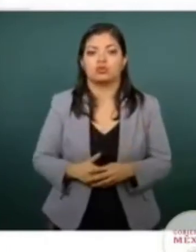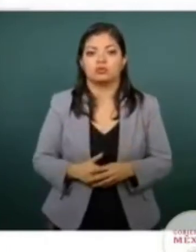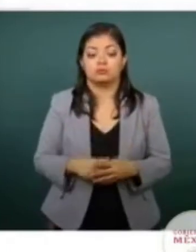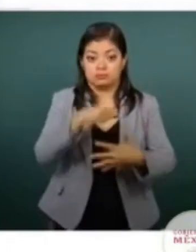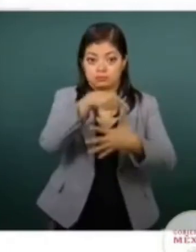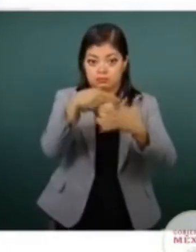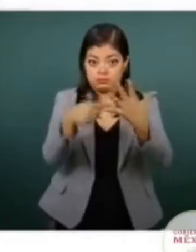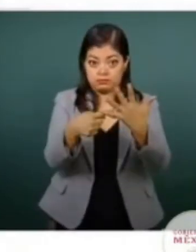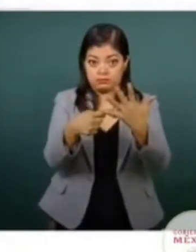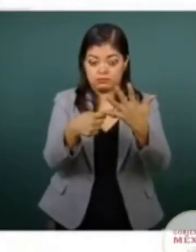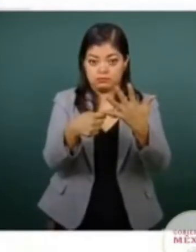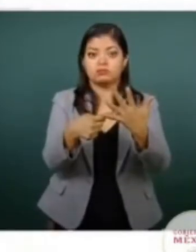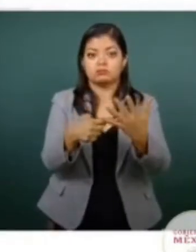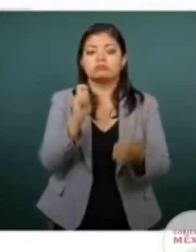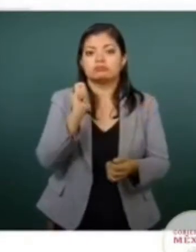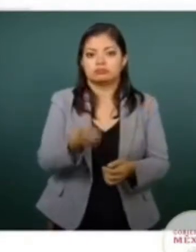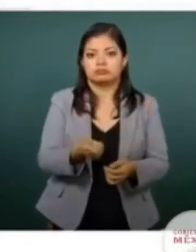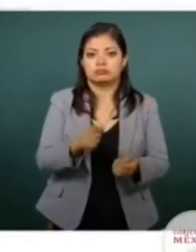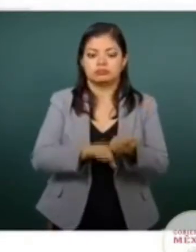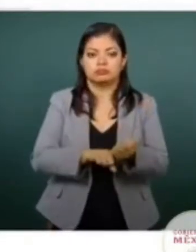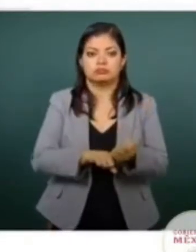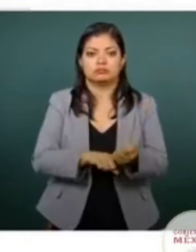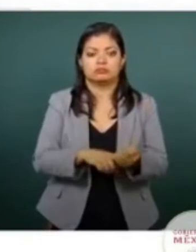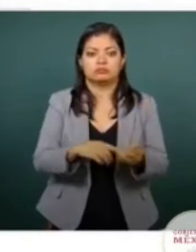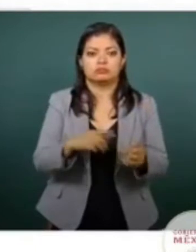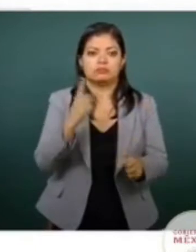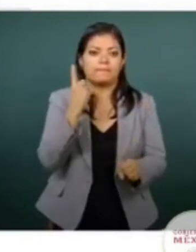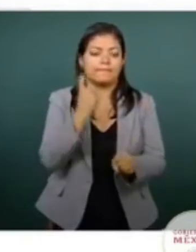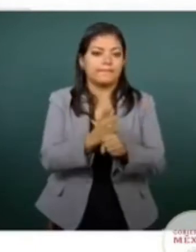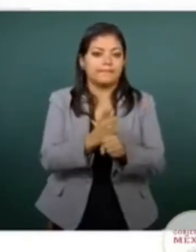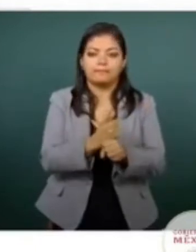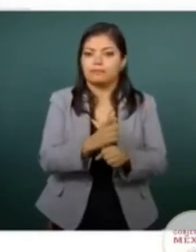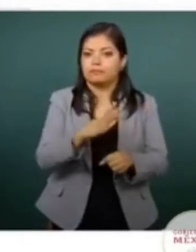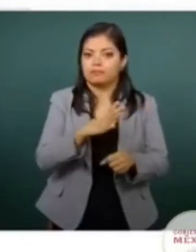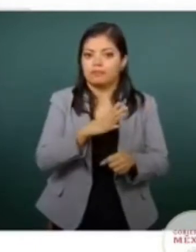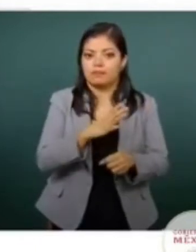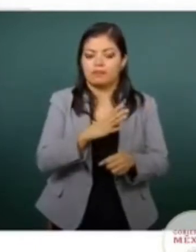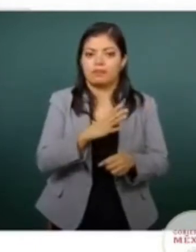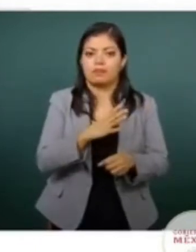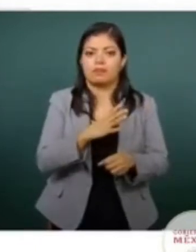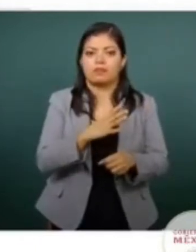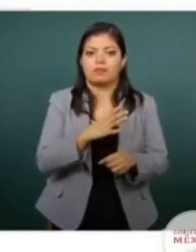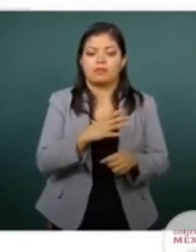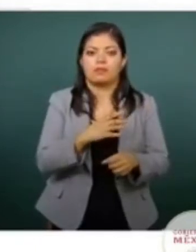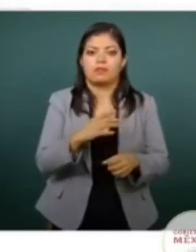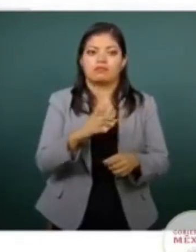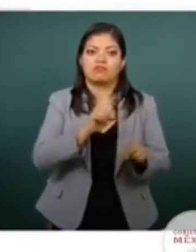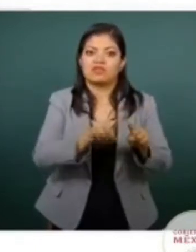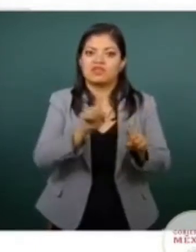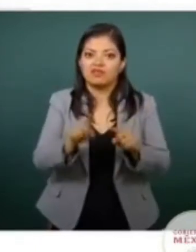cinco primeros son los donde se concentra el mayor número de eventos delictivos.